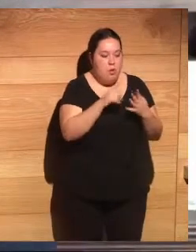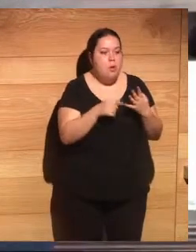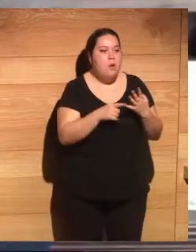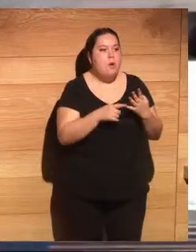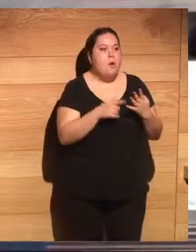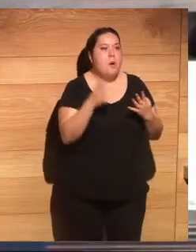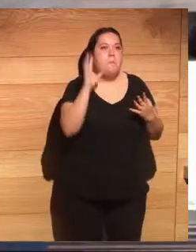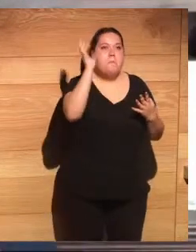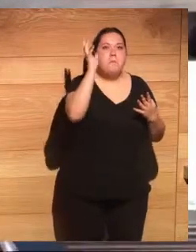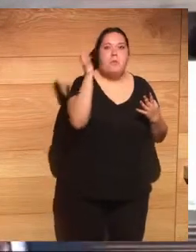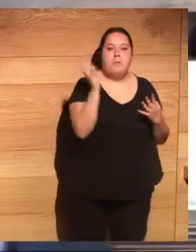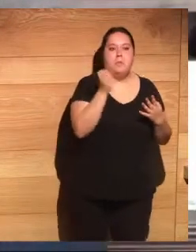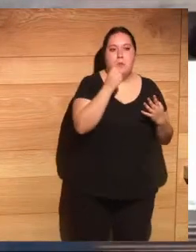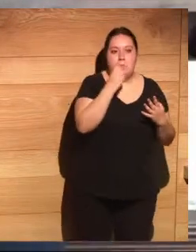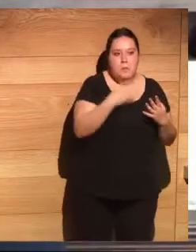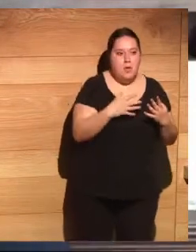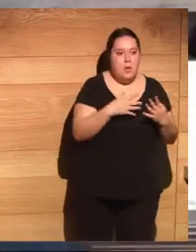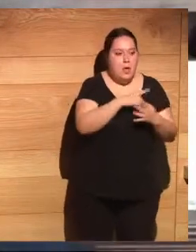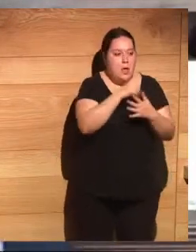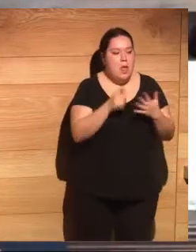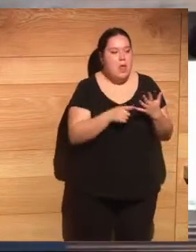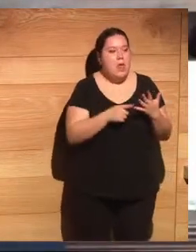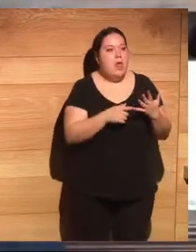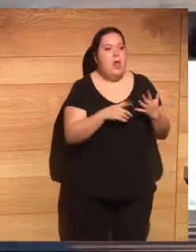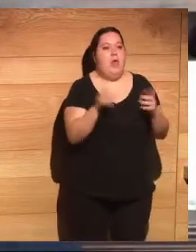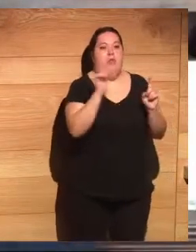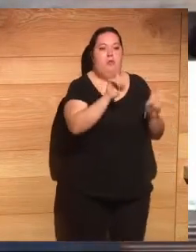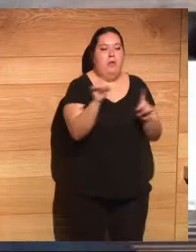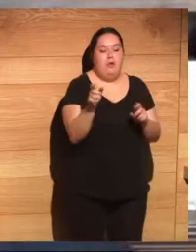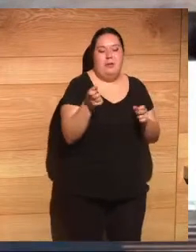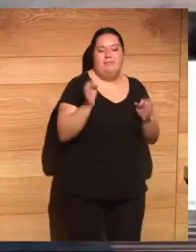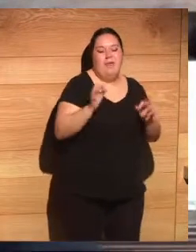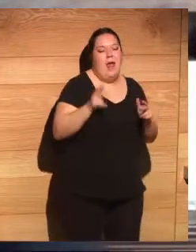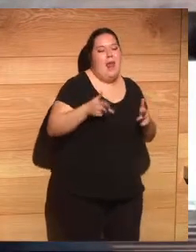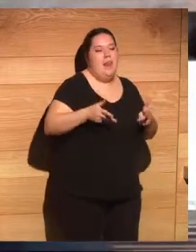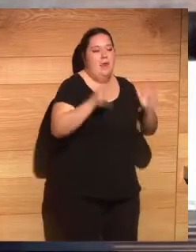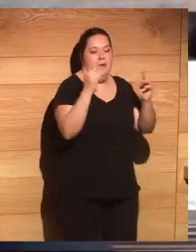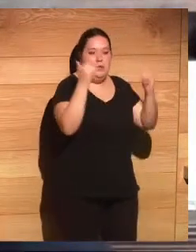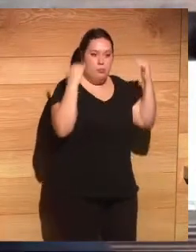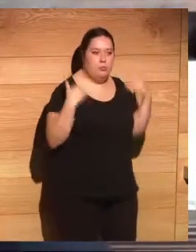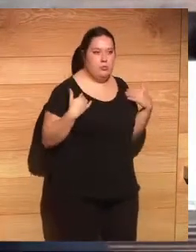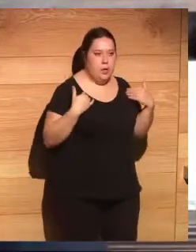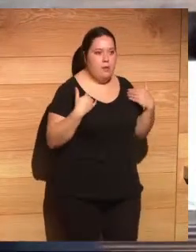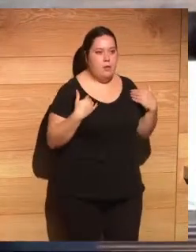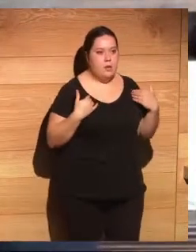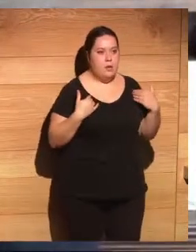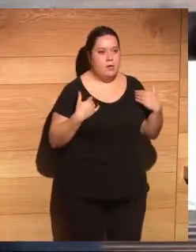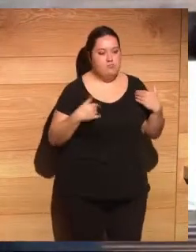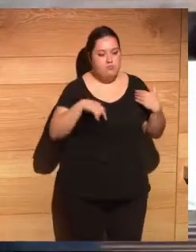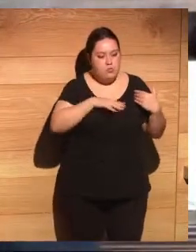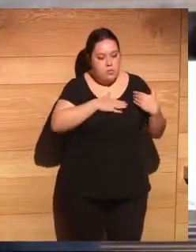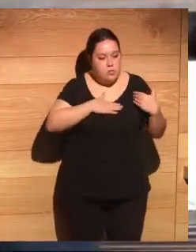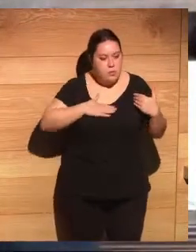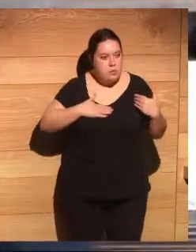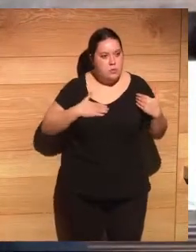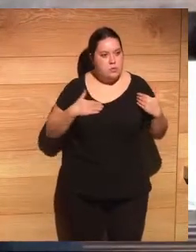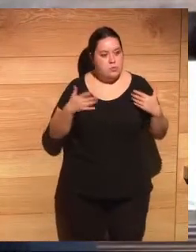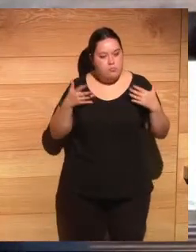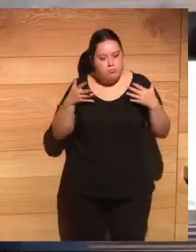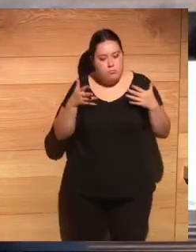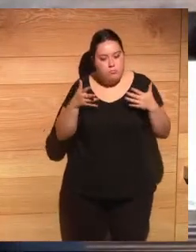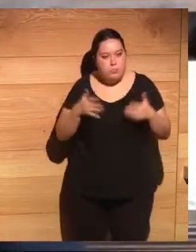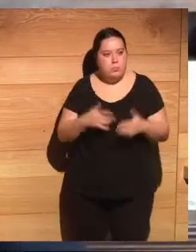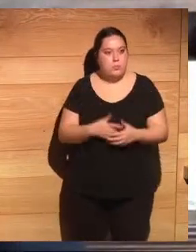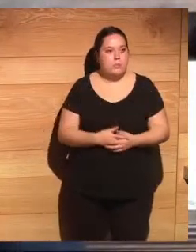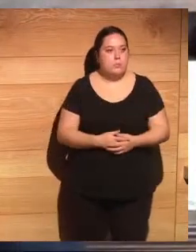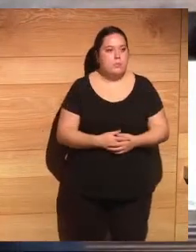y tener una educación para ser libres y responsables. Y quiero terminar estas breves palabras de